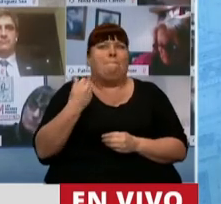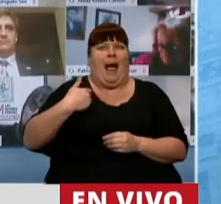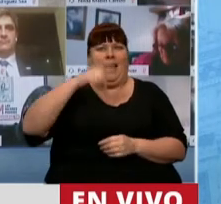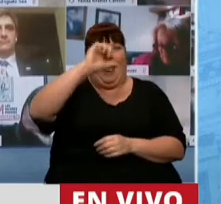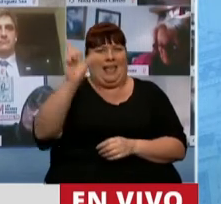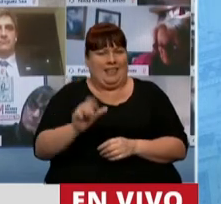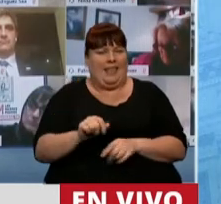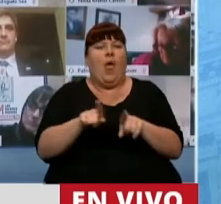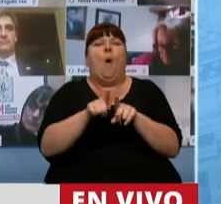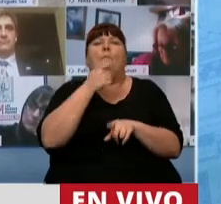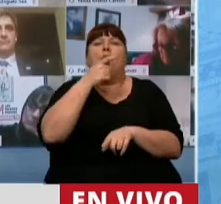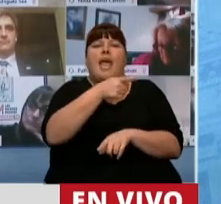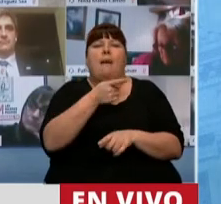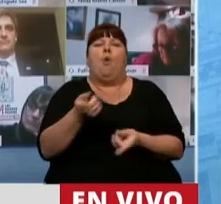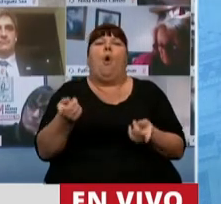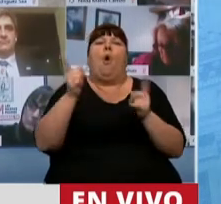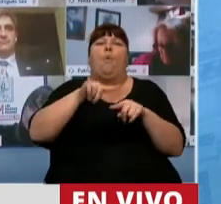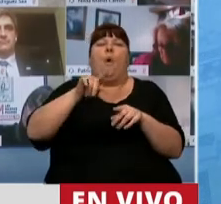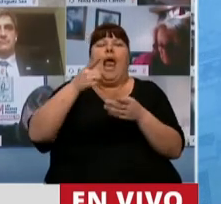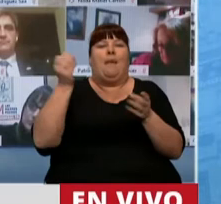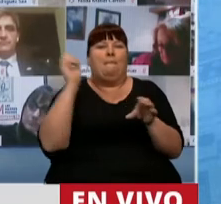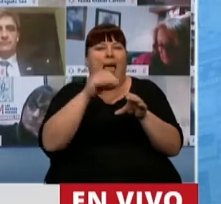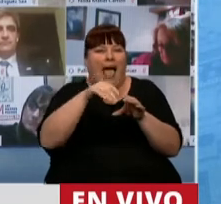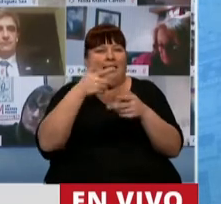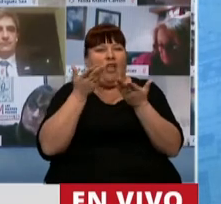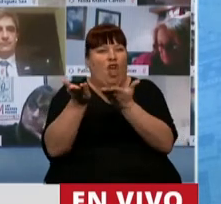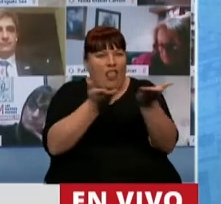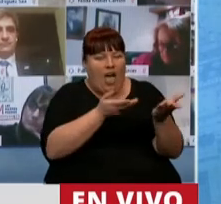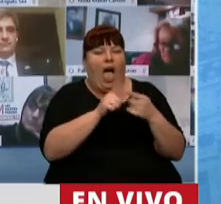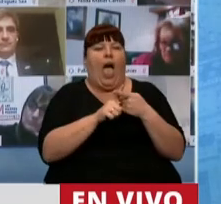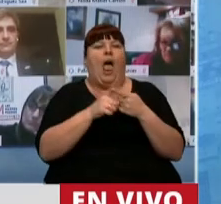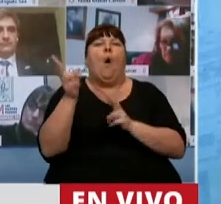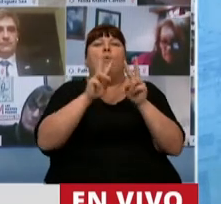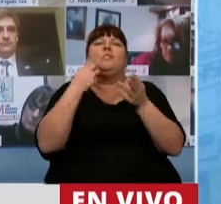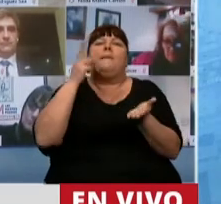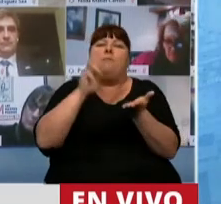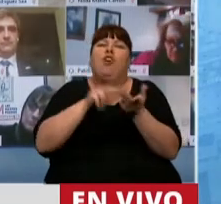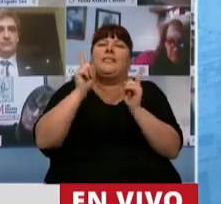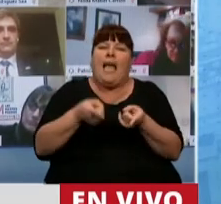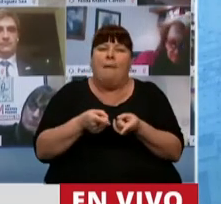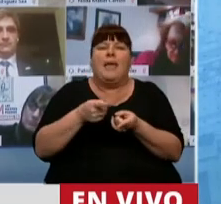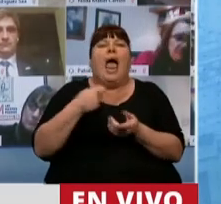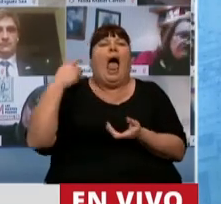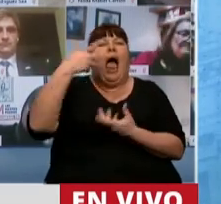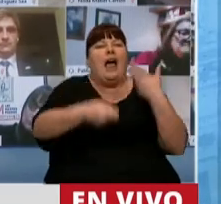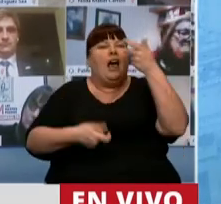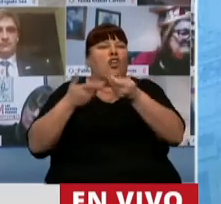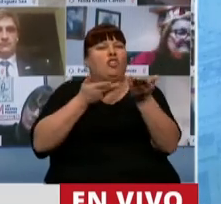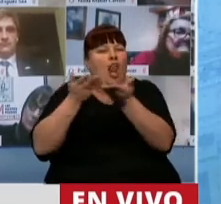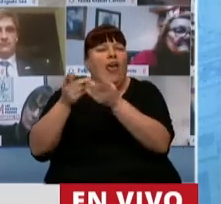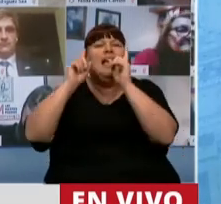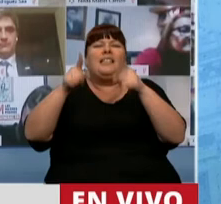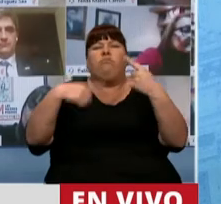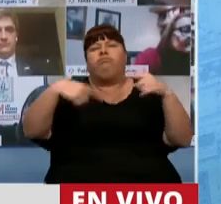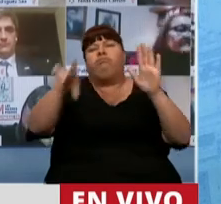República, como en el caso de la restauración del fondo solidario, tratar el impuesto también del aporte solidario y